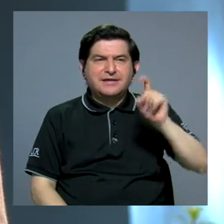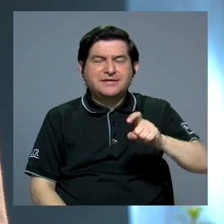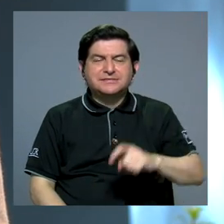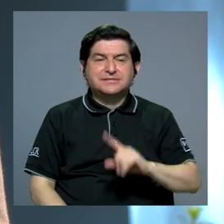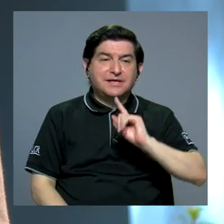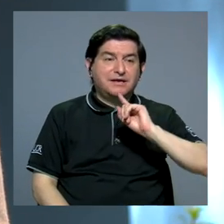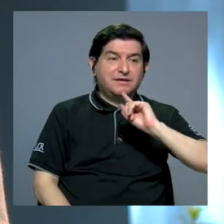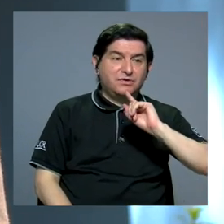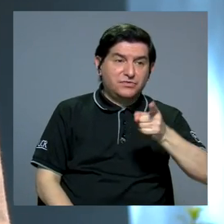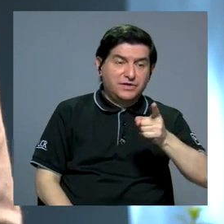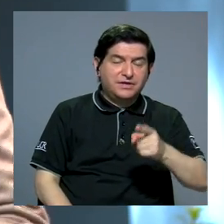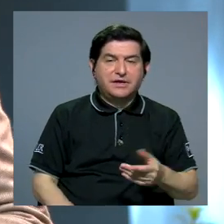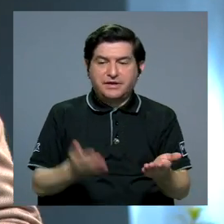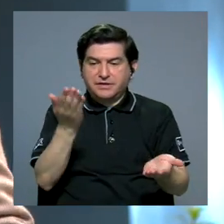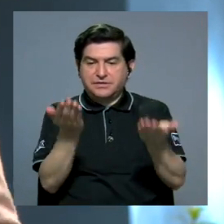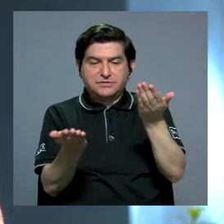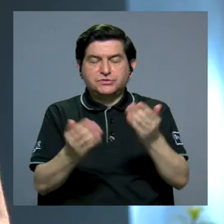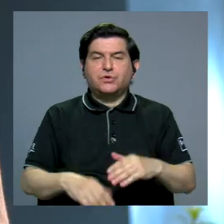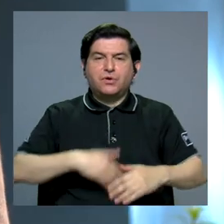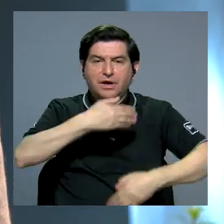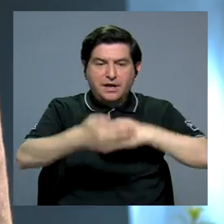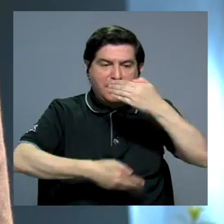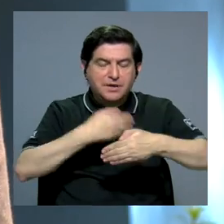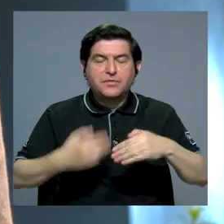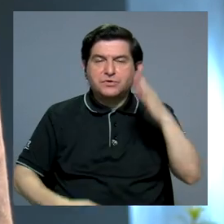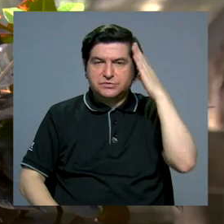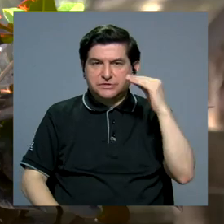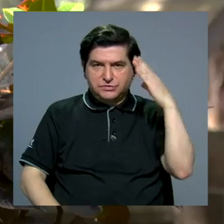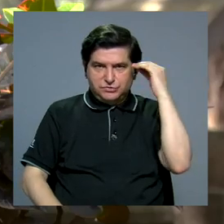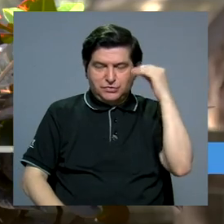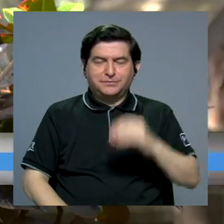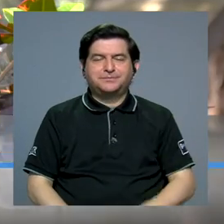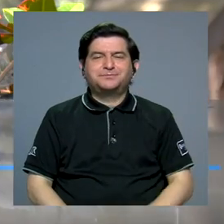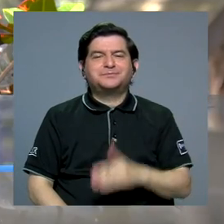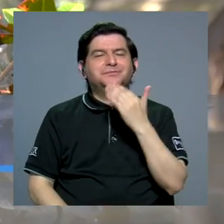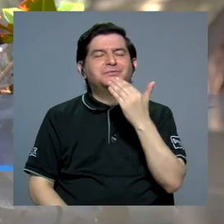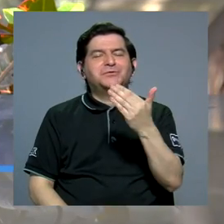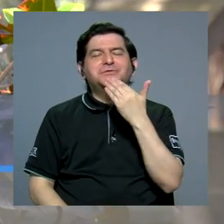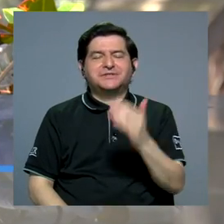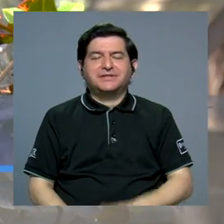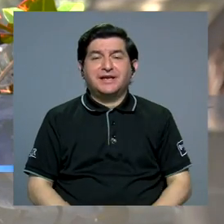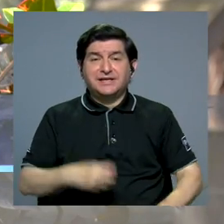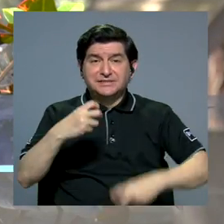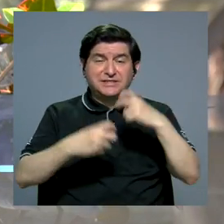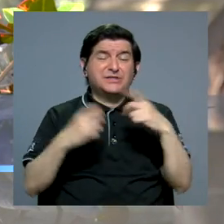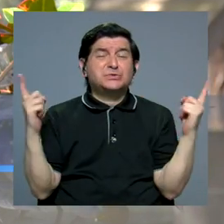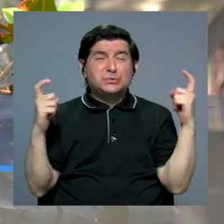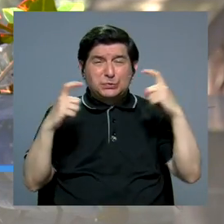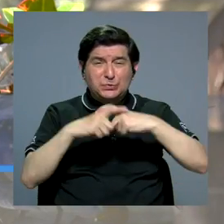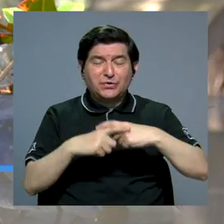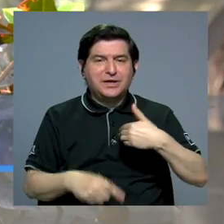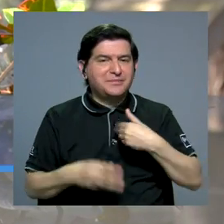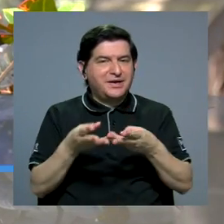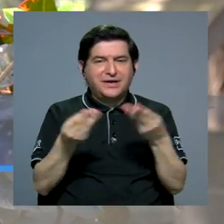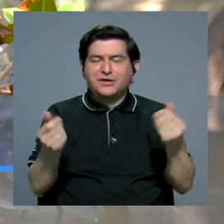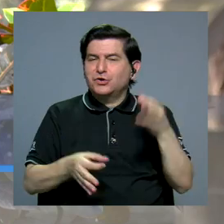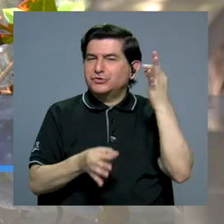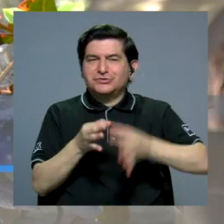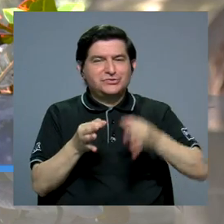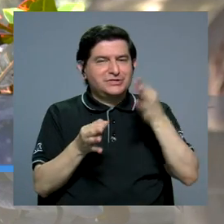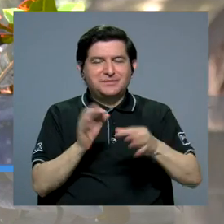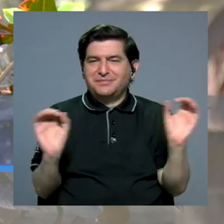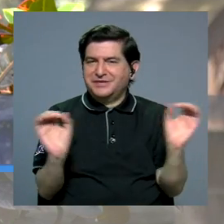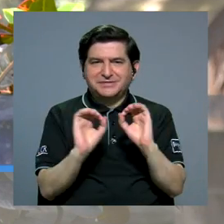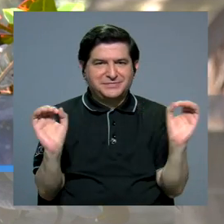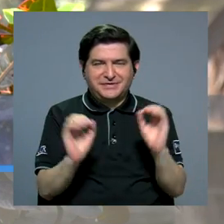las declaraciones a las dinámicas que estamos experimentando. Muchísimas gracias, un problema sin duda complejo y que no tiene soluciones sencillas por